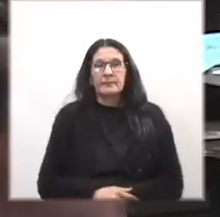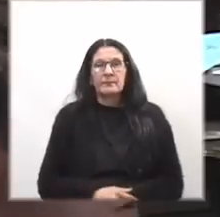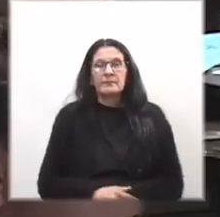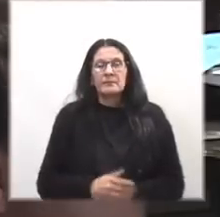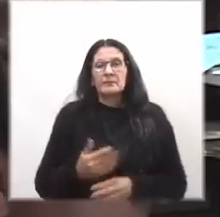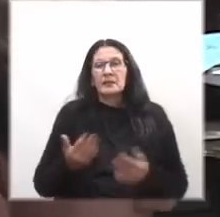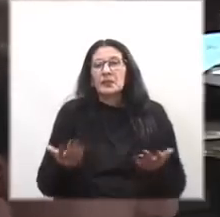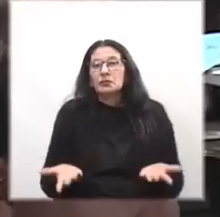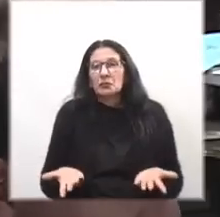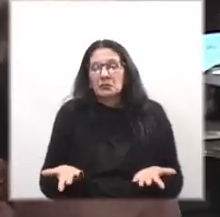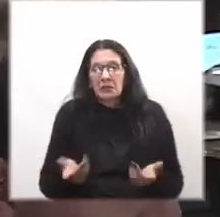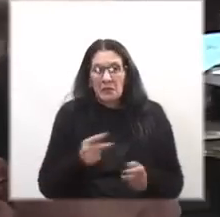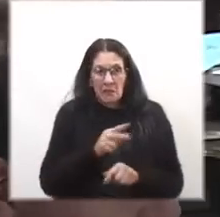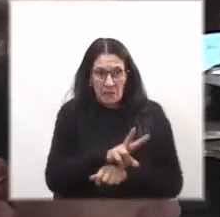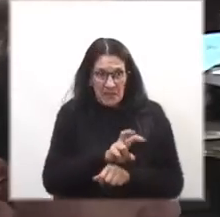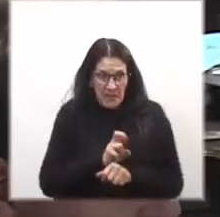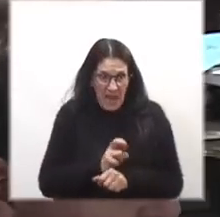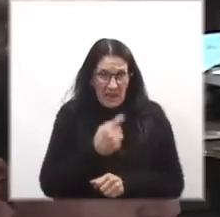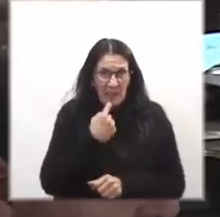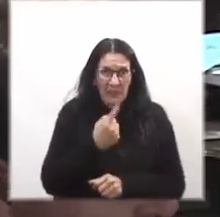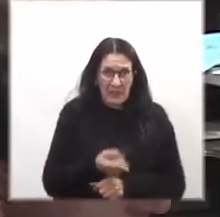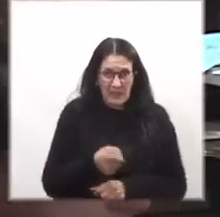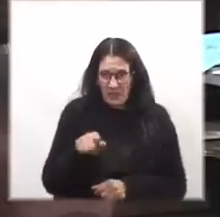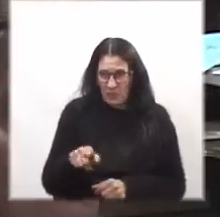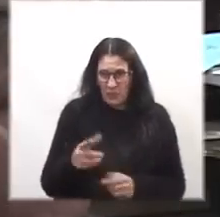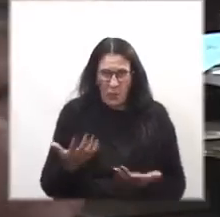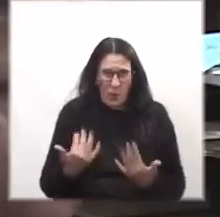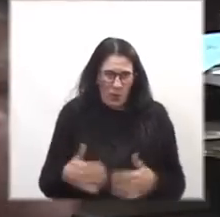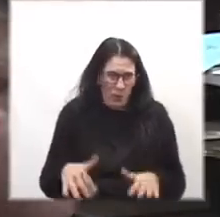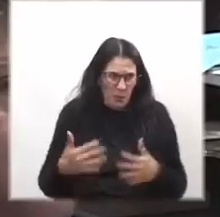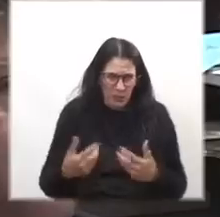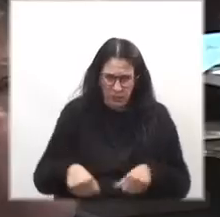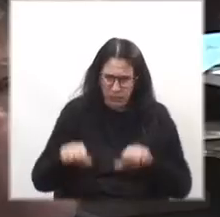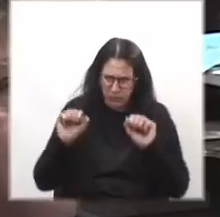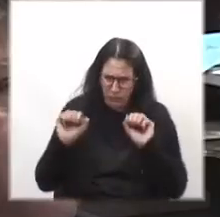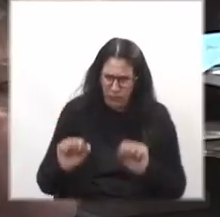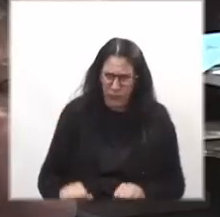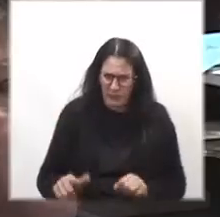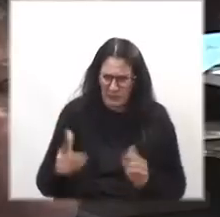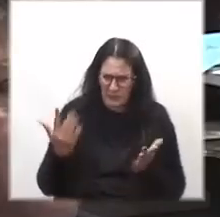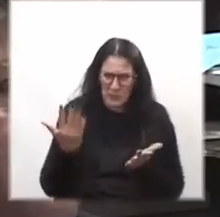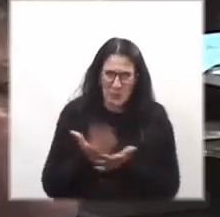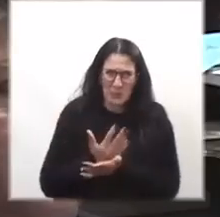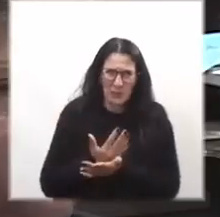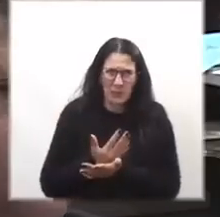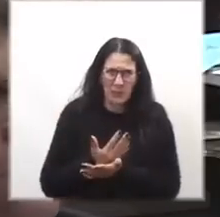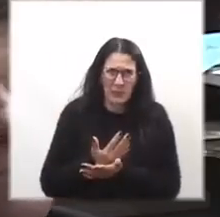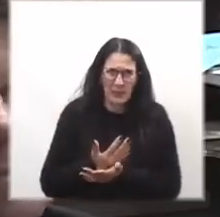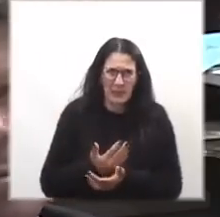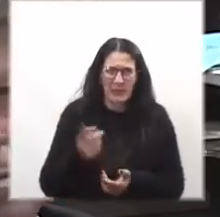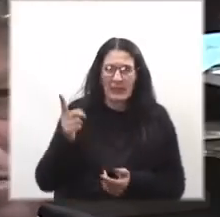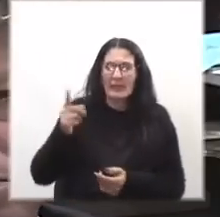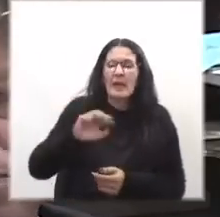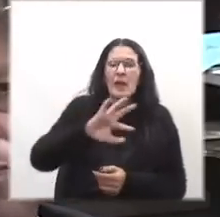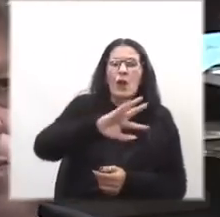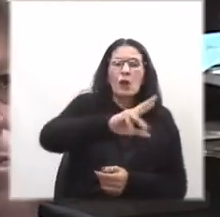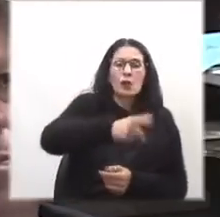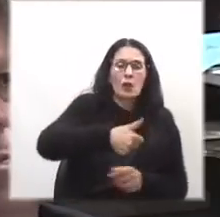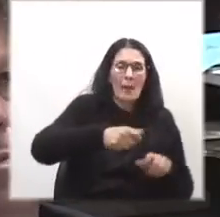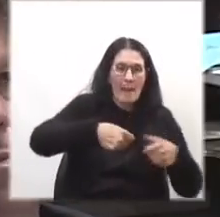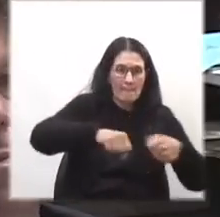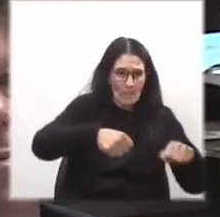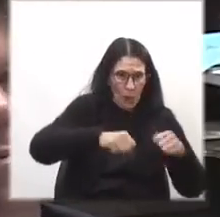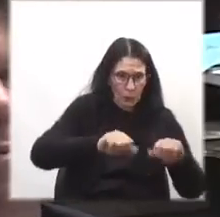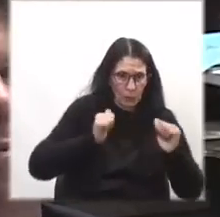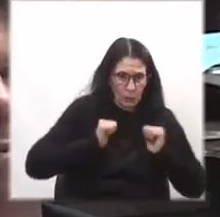Entonces ahora los fiscales dicen esto que es una barbaridad que es una aberración porque vamos a ver la pena al que se robó la moto y la recuperó le dieron cuatro